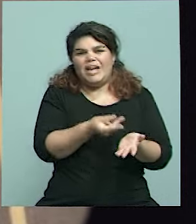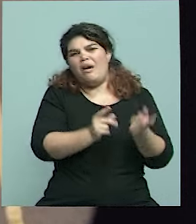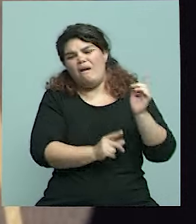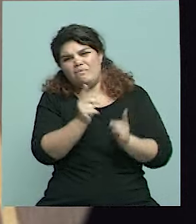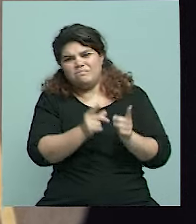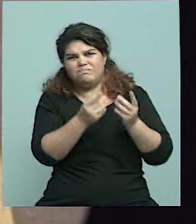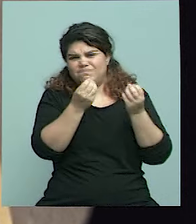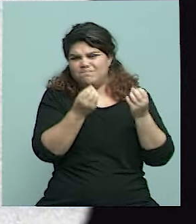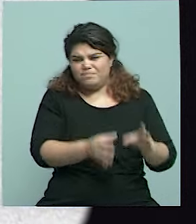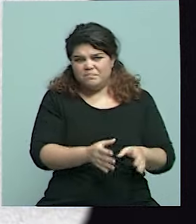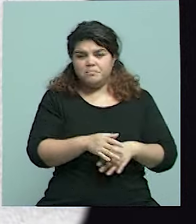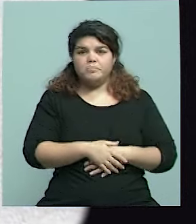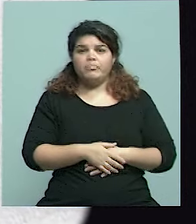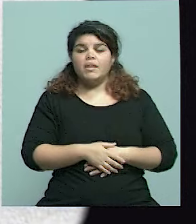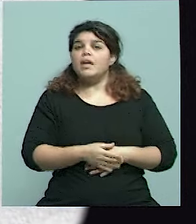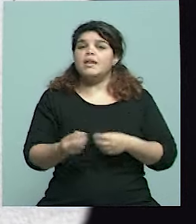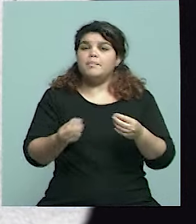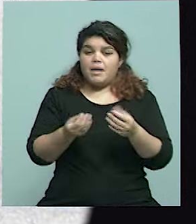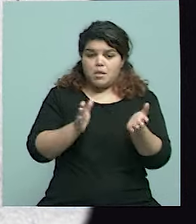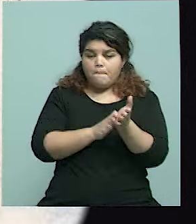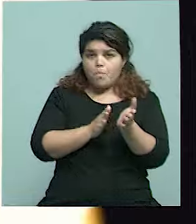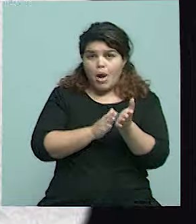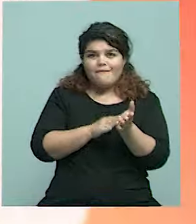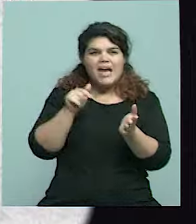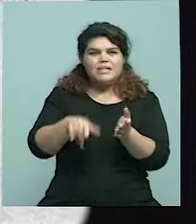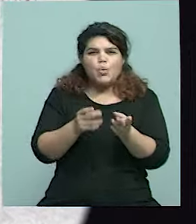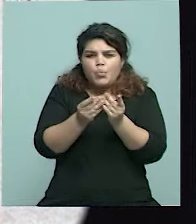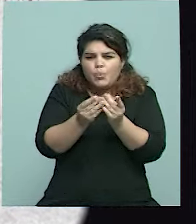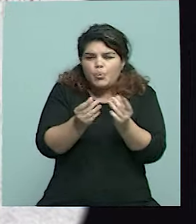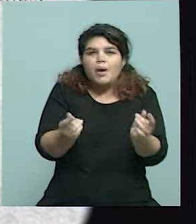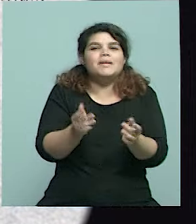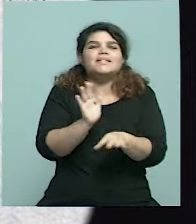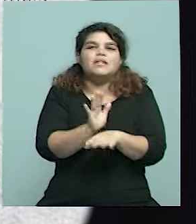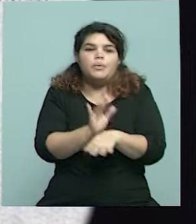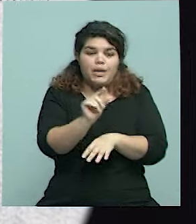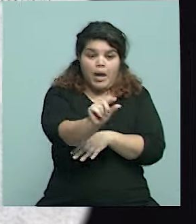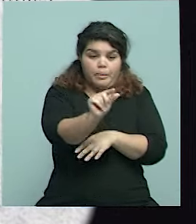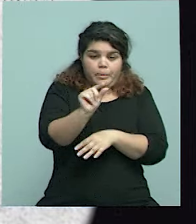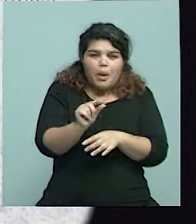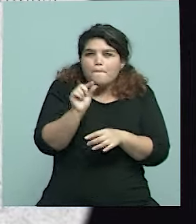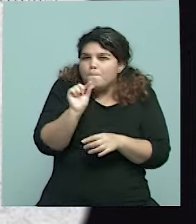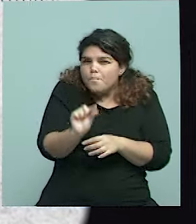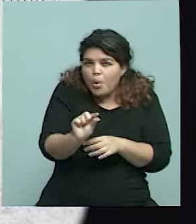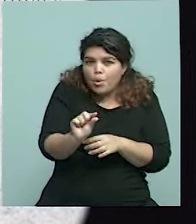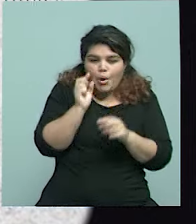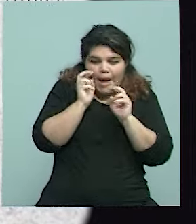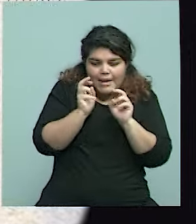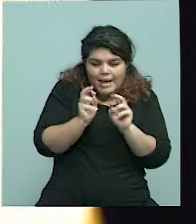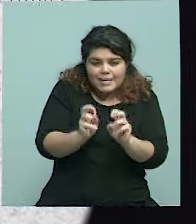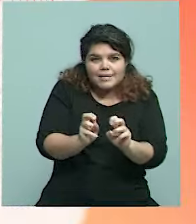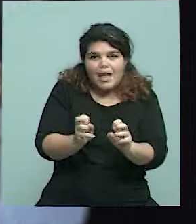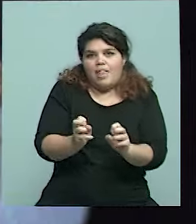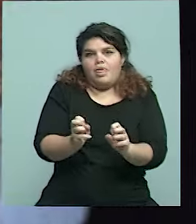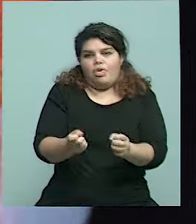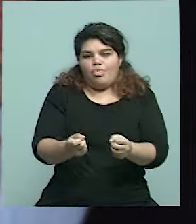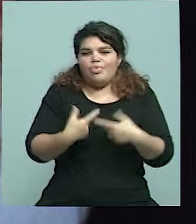son muy sensibles, que significa que con muy poquita cantidad y el tipo de análisis que se hace permite que